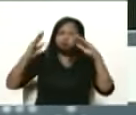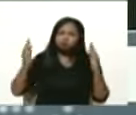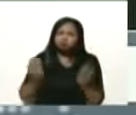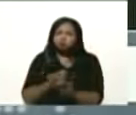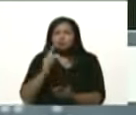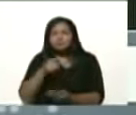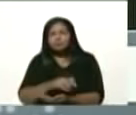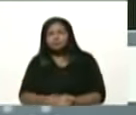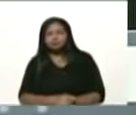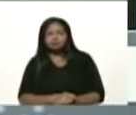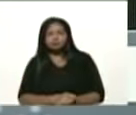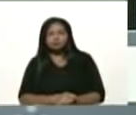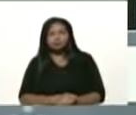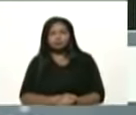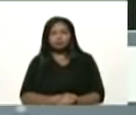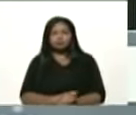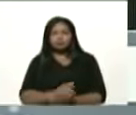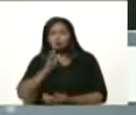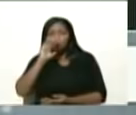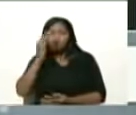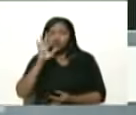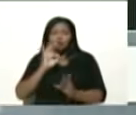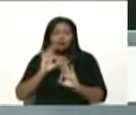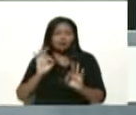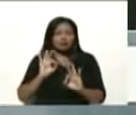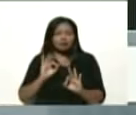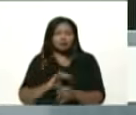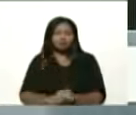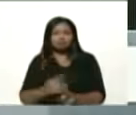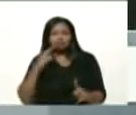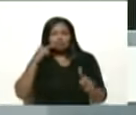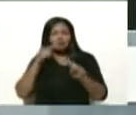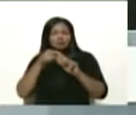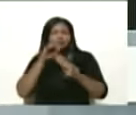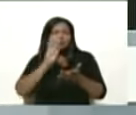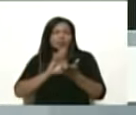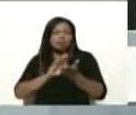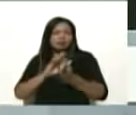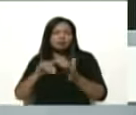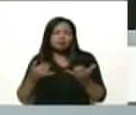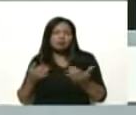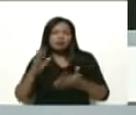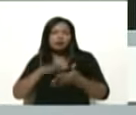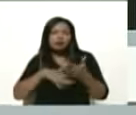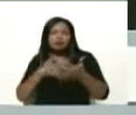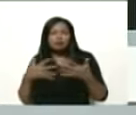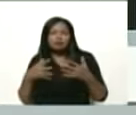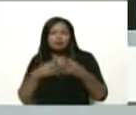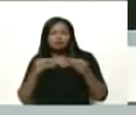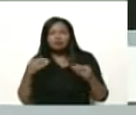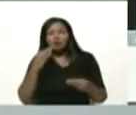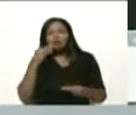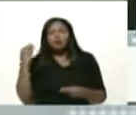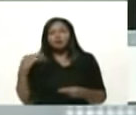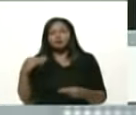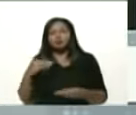sin lugar a dudas, un elemento central de la agenda de la juventud,